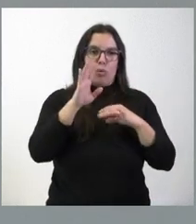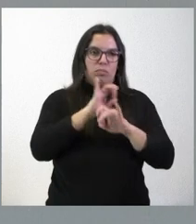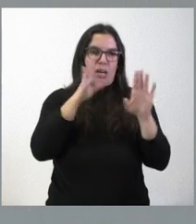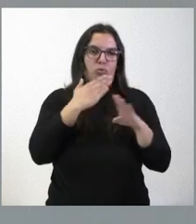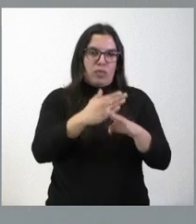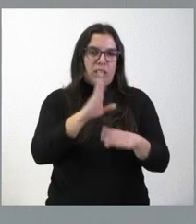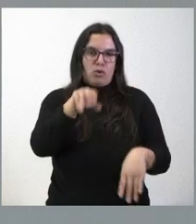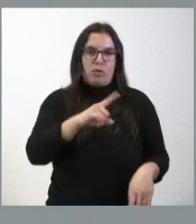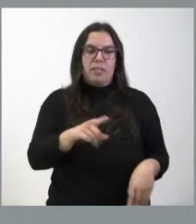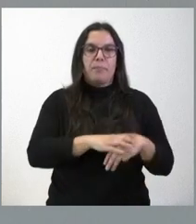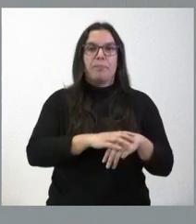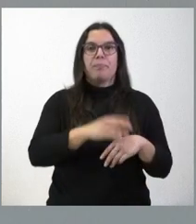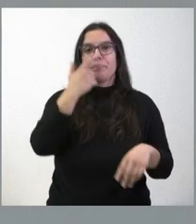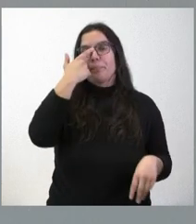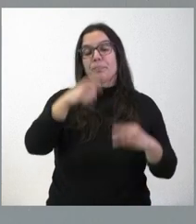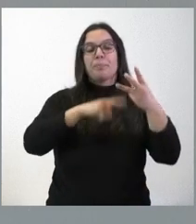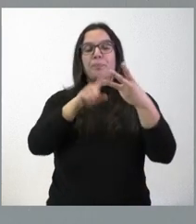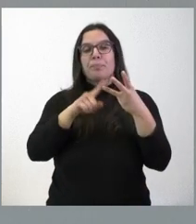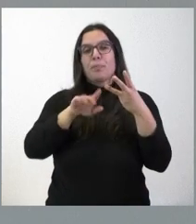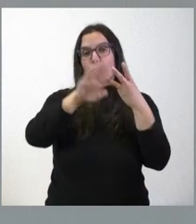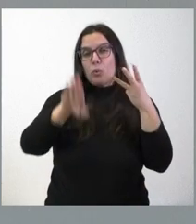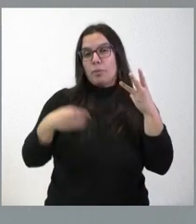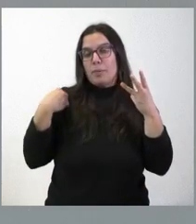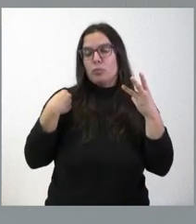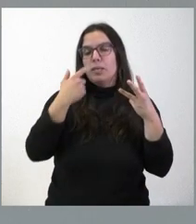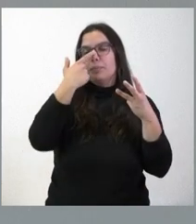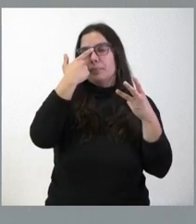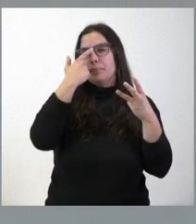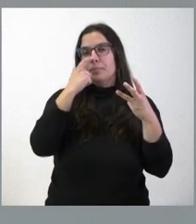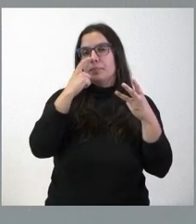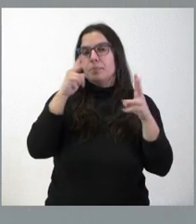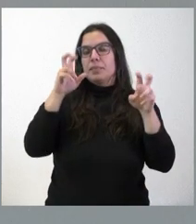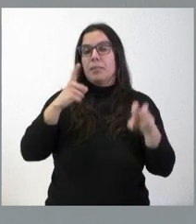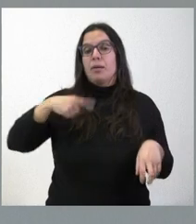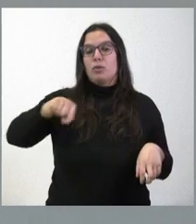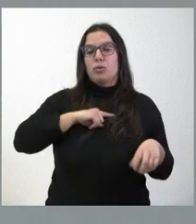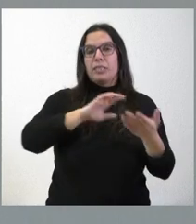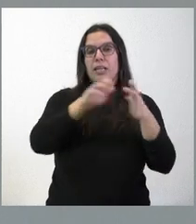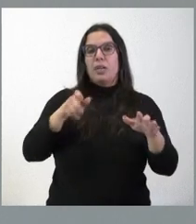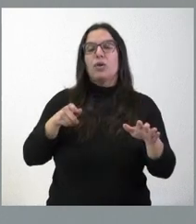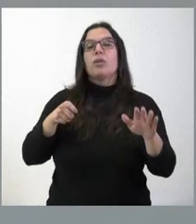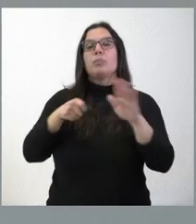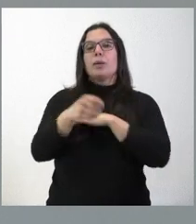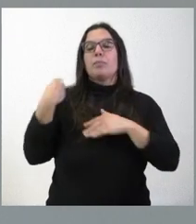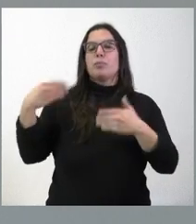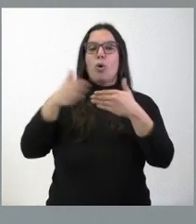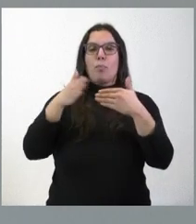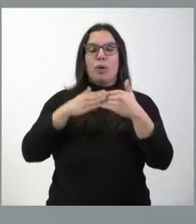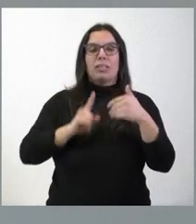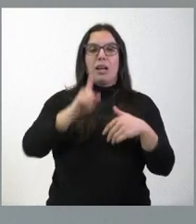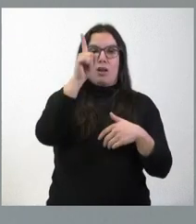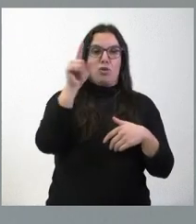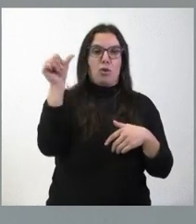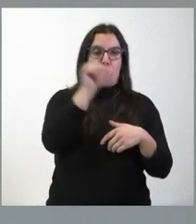insuficiente. Y en lo último que usted planteaba, la aportación de la Junta de Castilla en relación con la Puerta del Noroeste, ustedes saben que